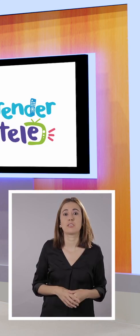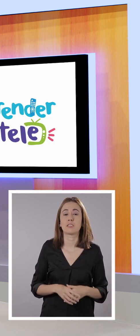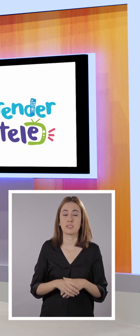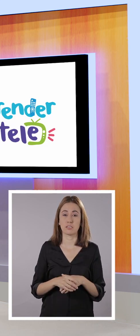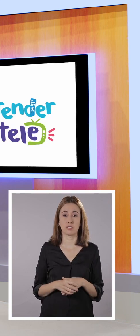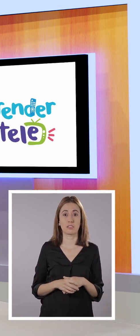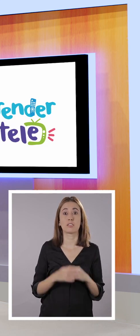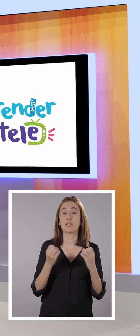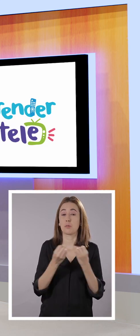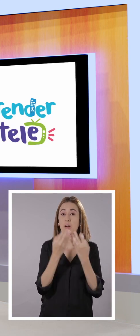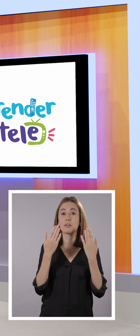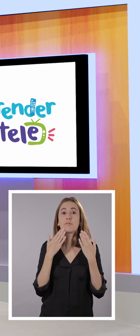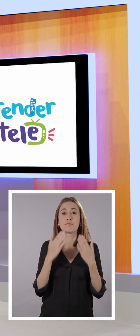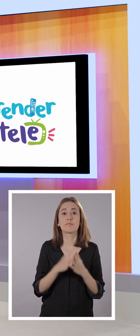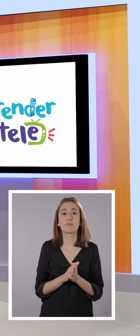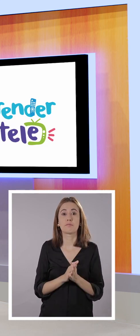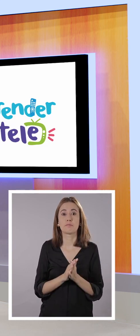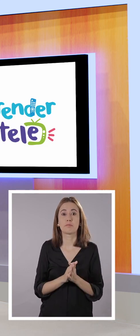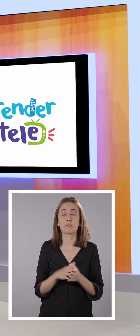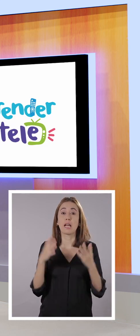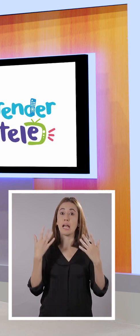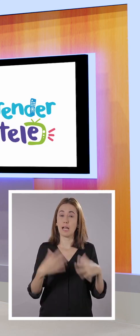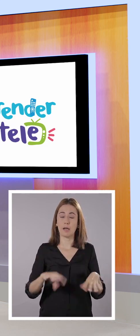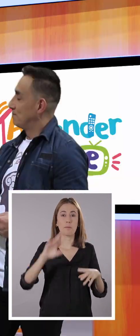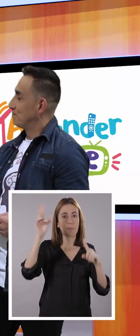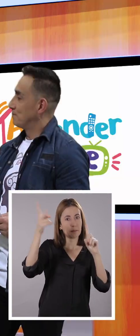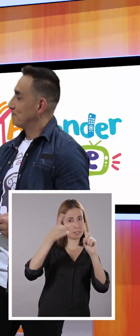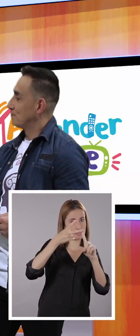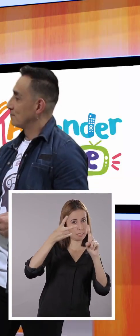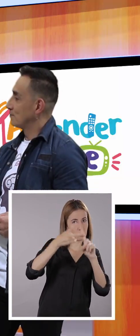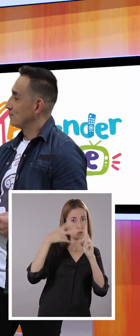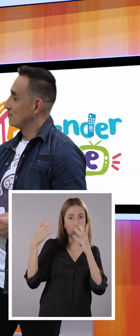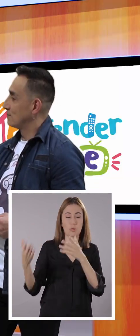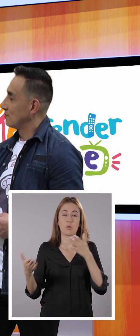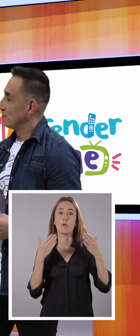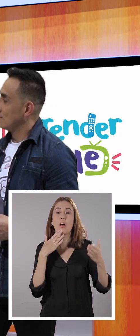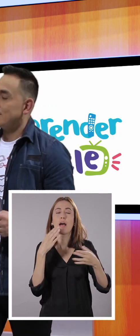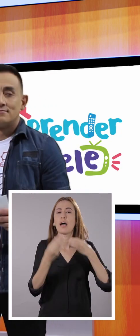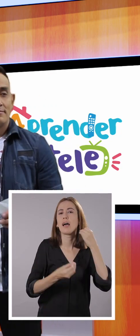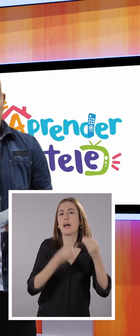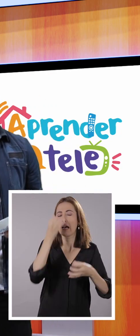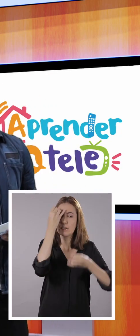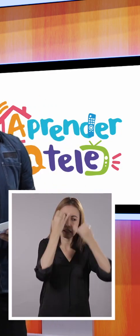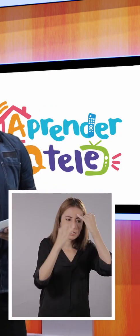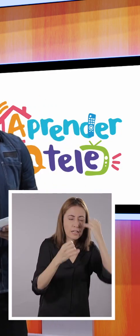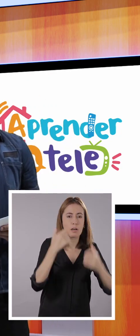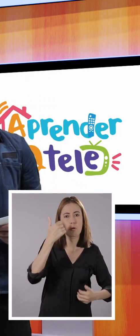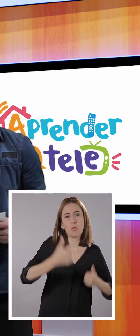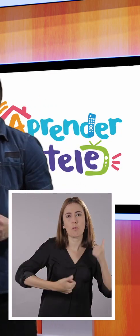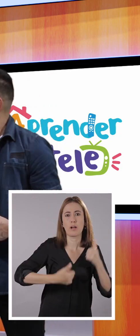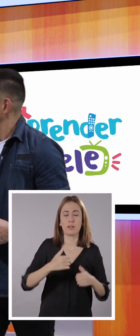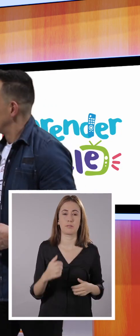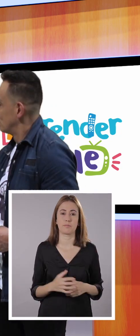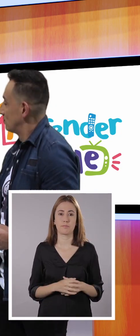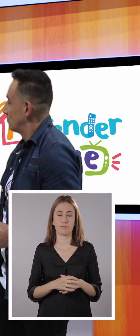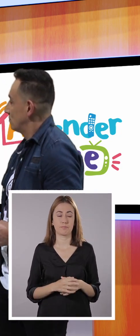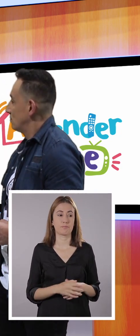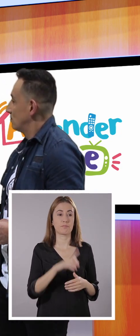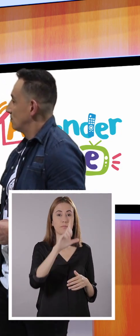Muy bien. Tenemos la misma idea principal. Mi segunda idea es Liliana